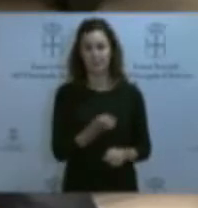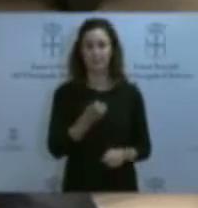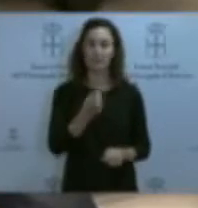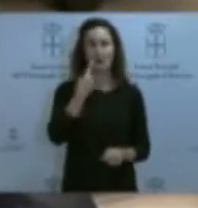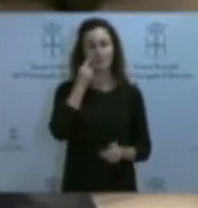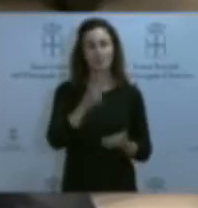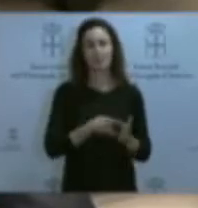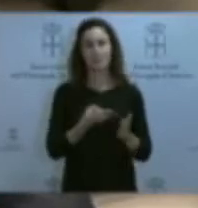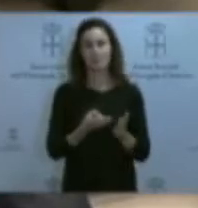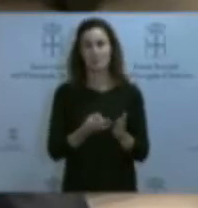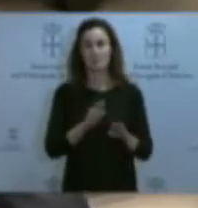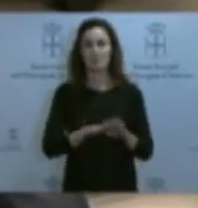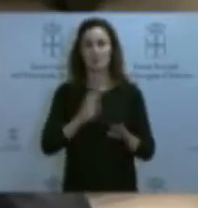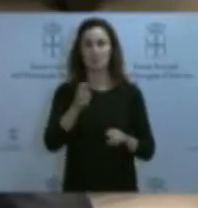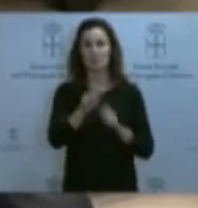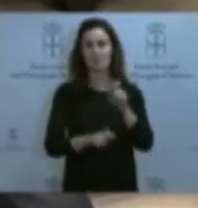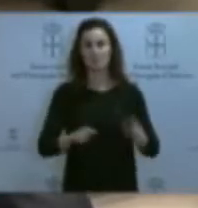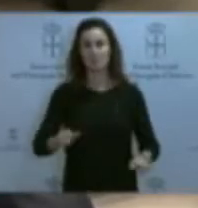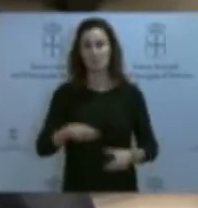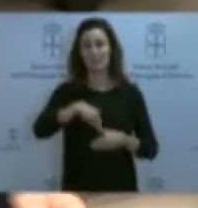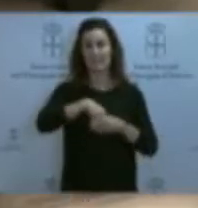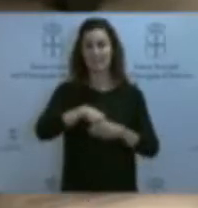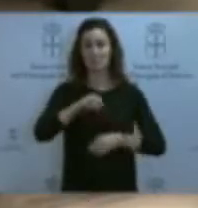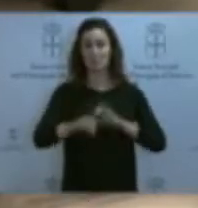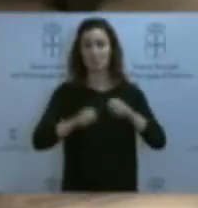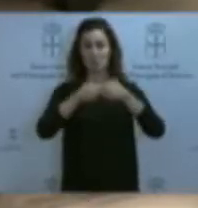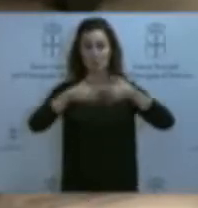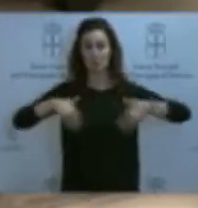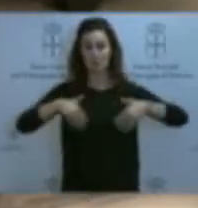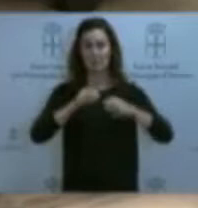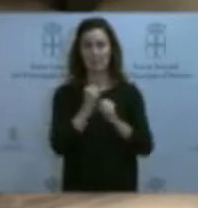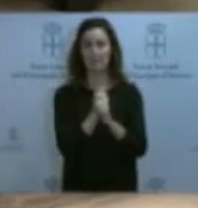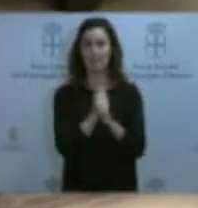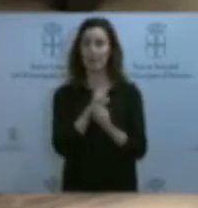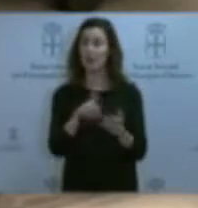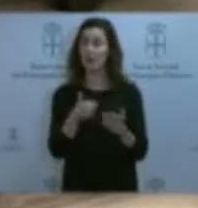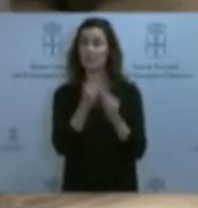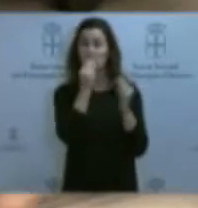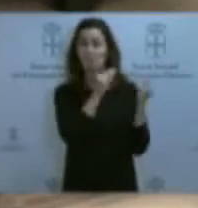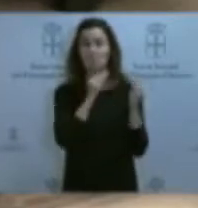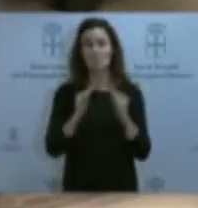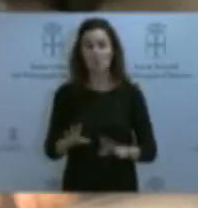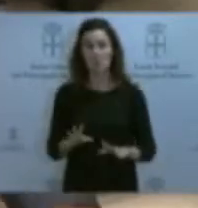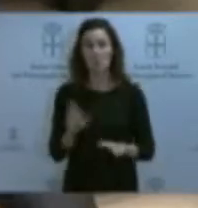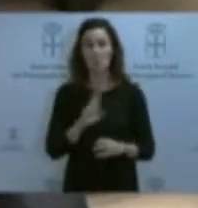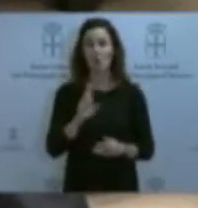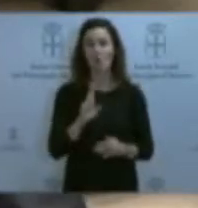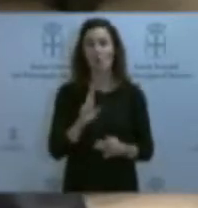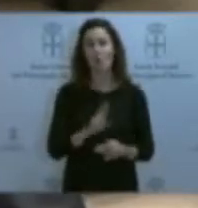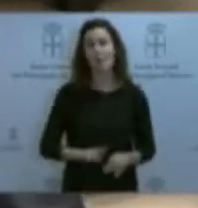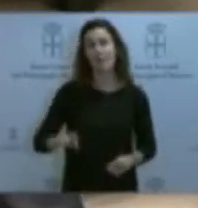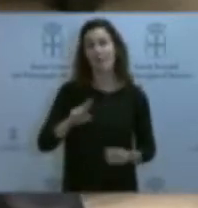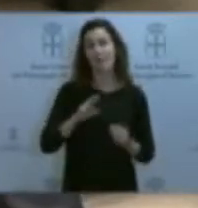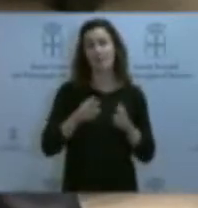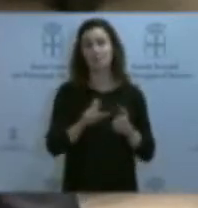proyectos a otros trabajadores de la organización hasta su sustitución o reorganización del área